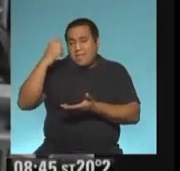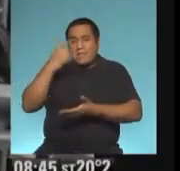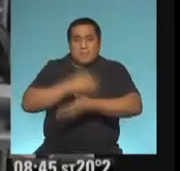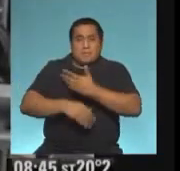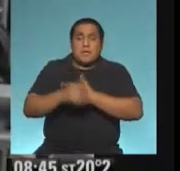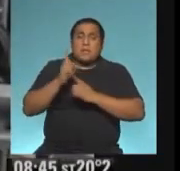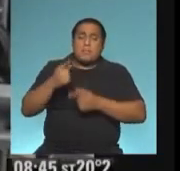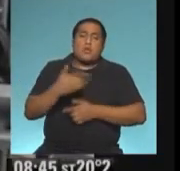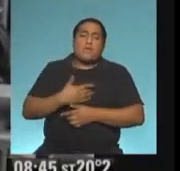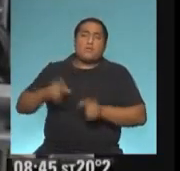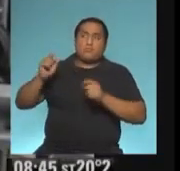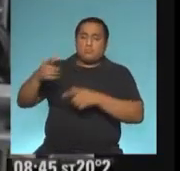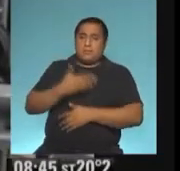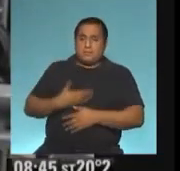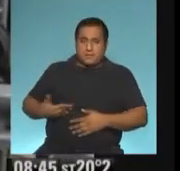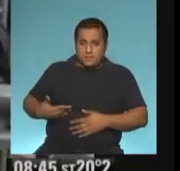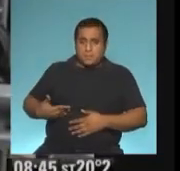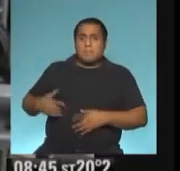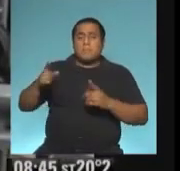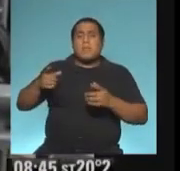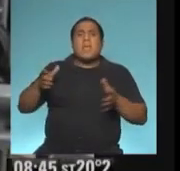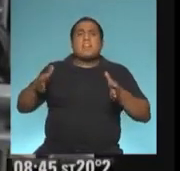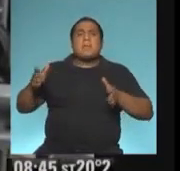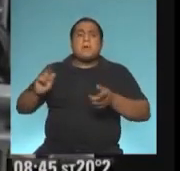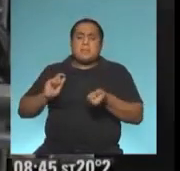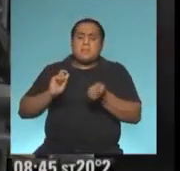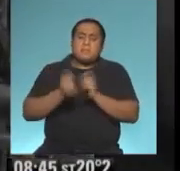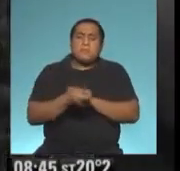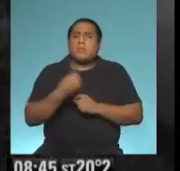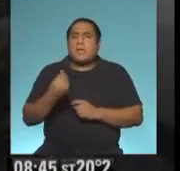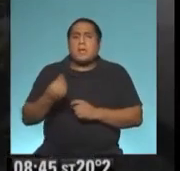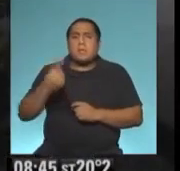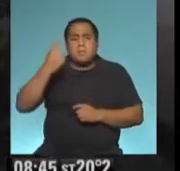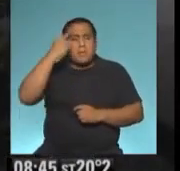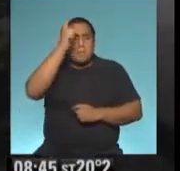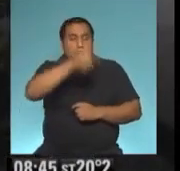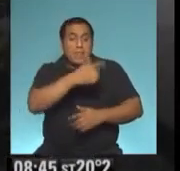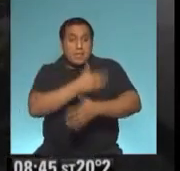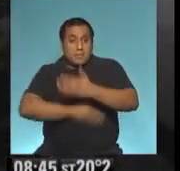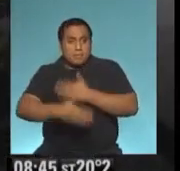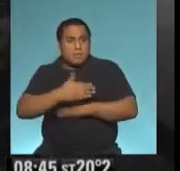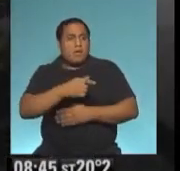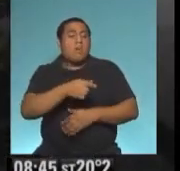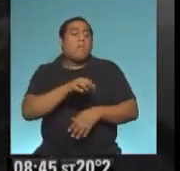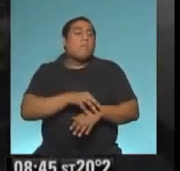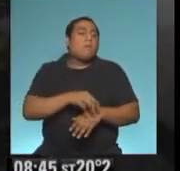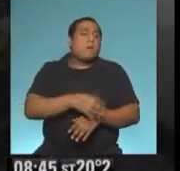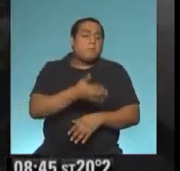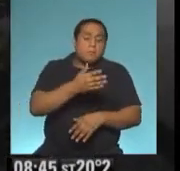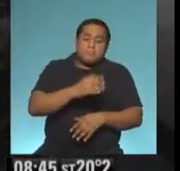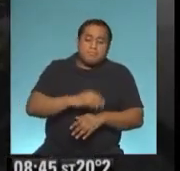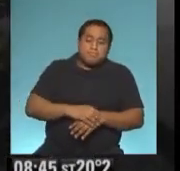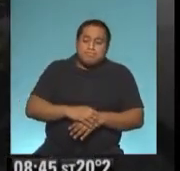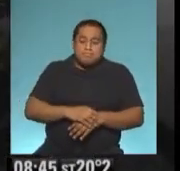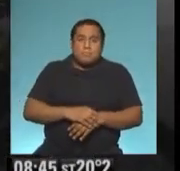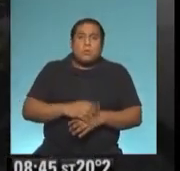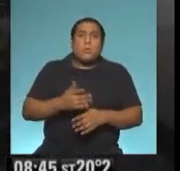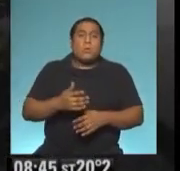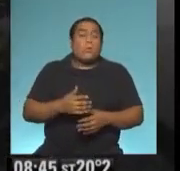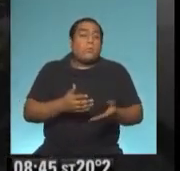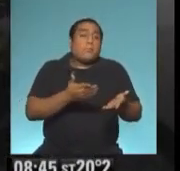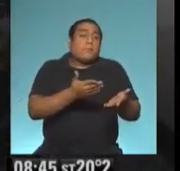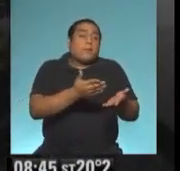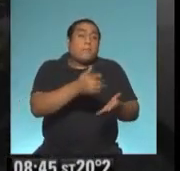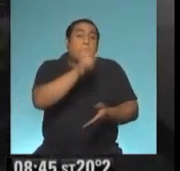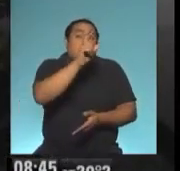El tiempo de transición tiene que ver con no pensar a la persona con discapacidad como una persona enferma, como una persona que toda la vida va a